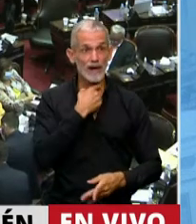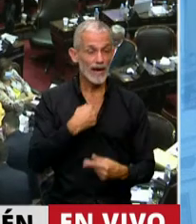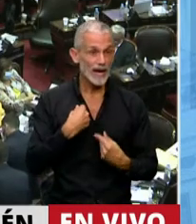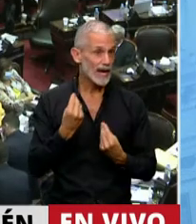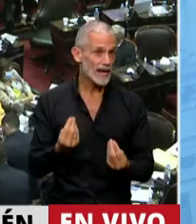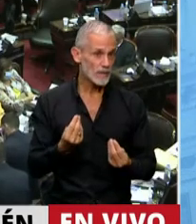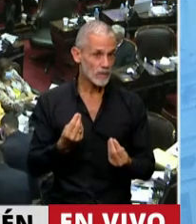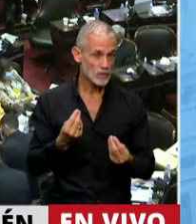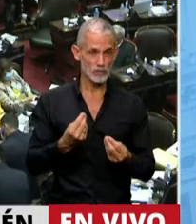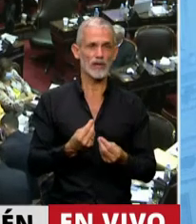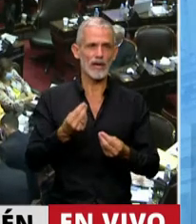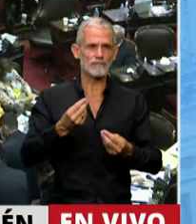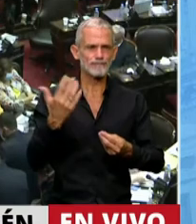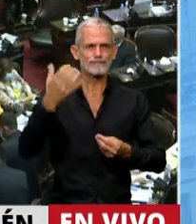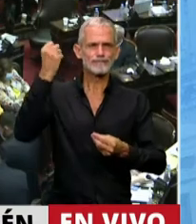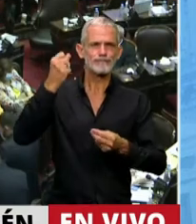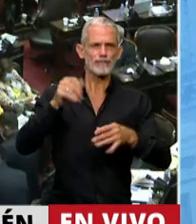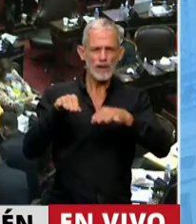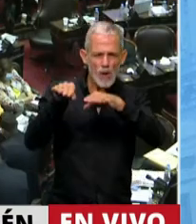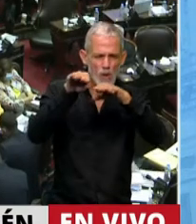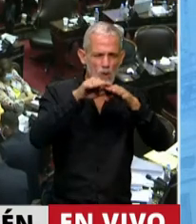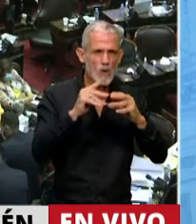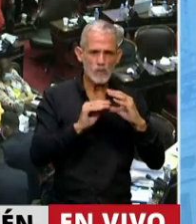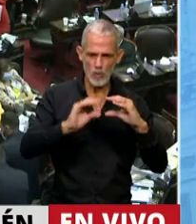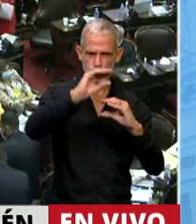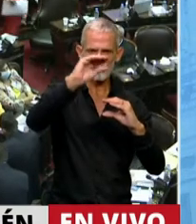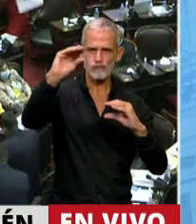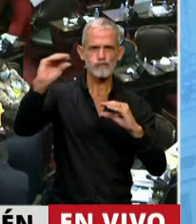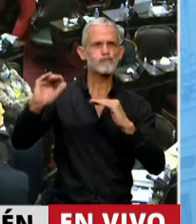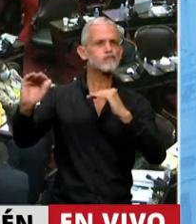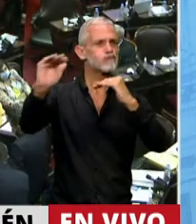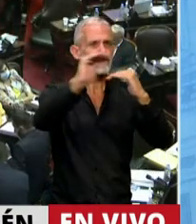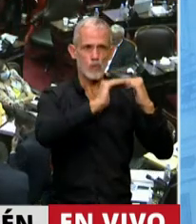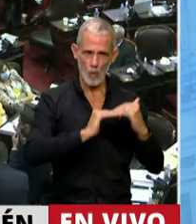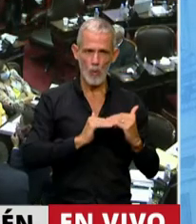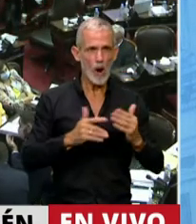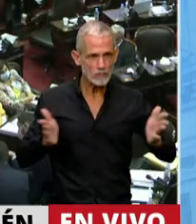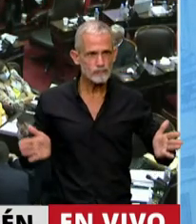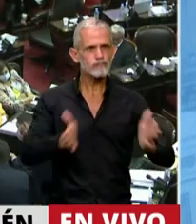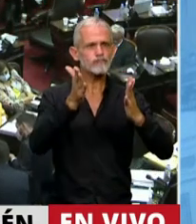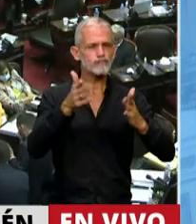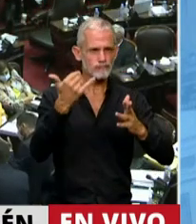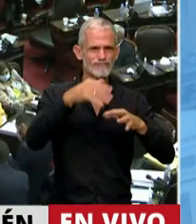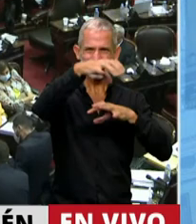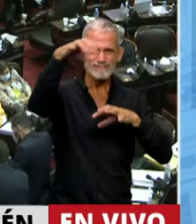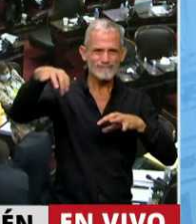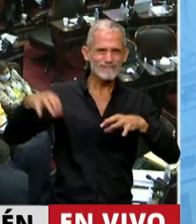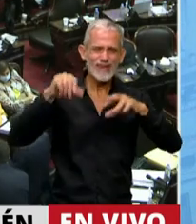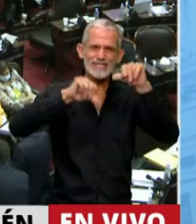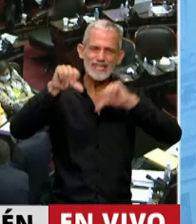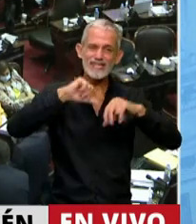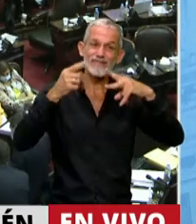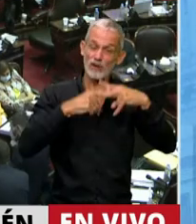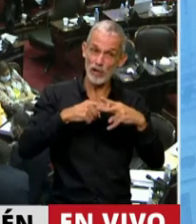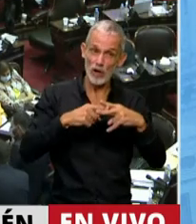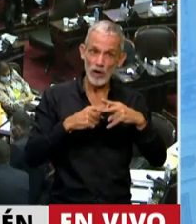que logre una equitativa distribución y de esa manera se aliente el arraigo del sistema científico